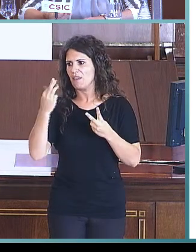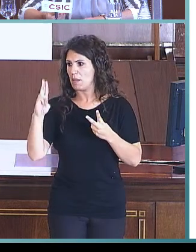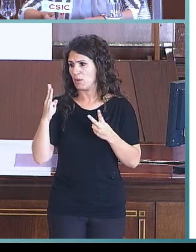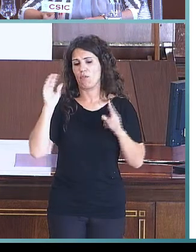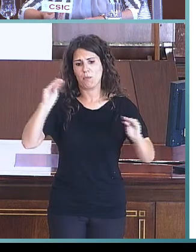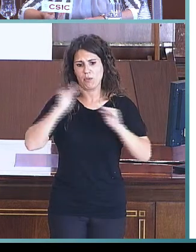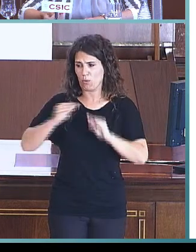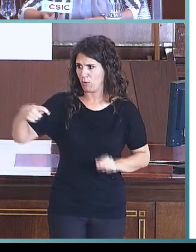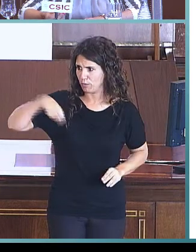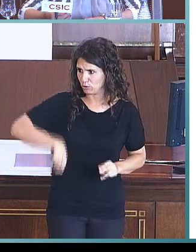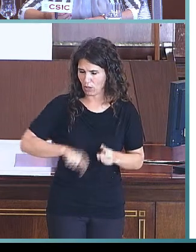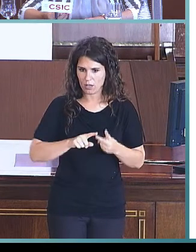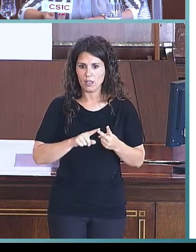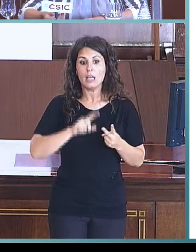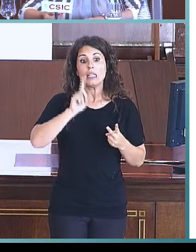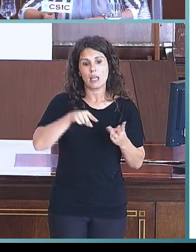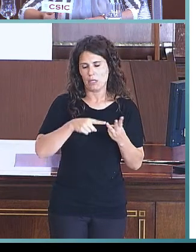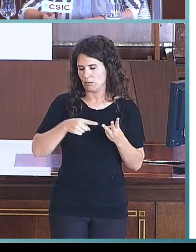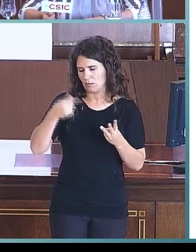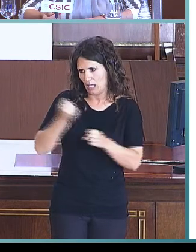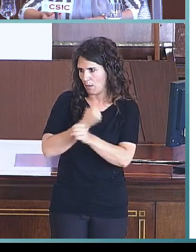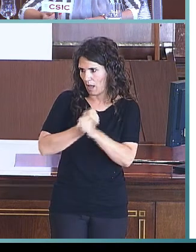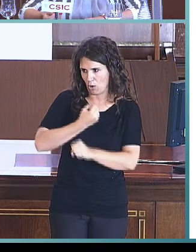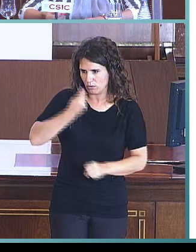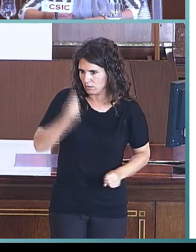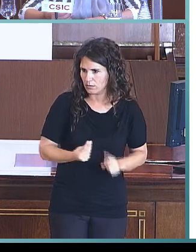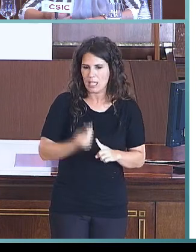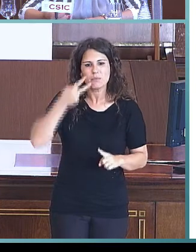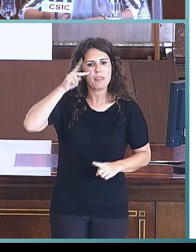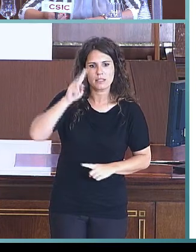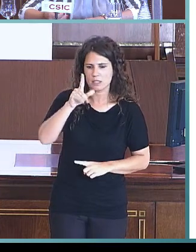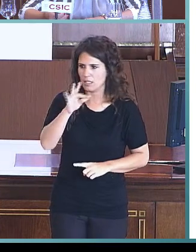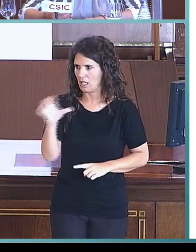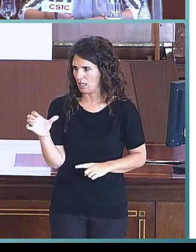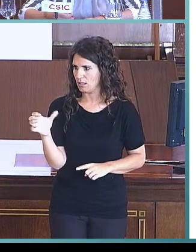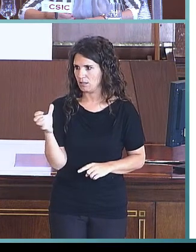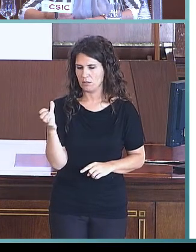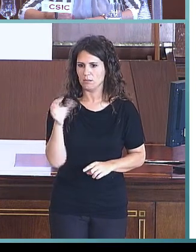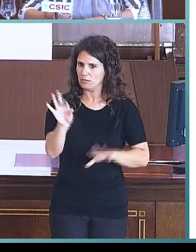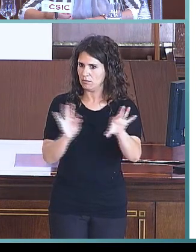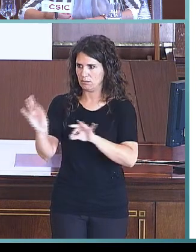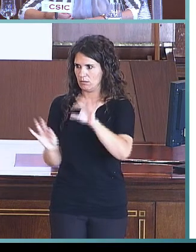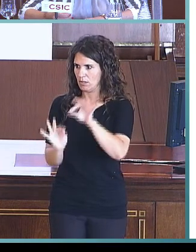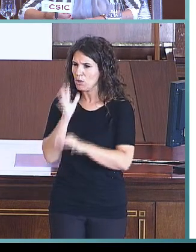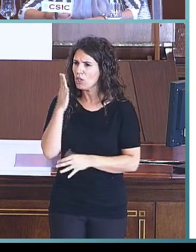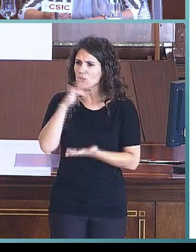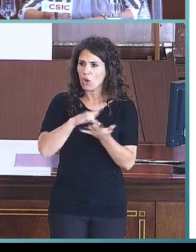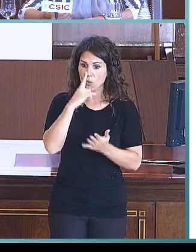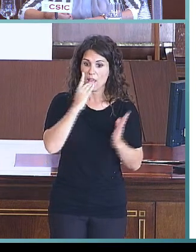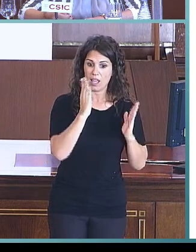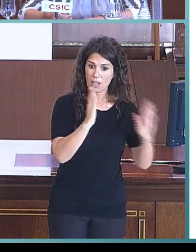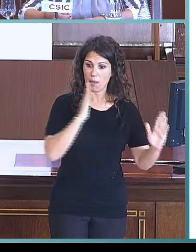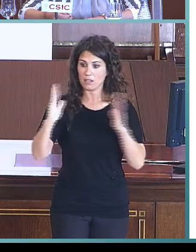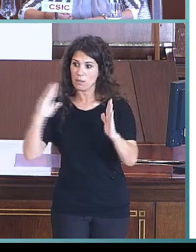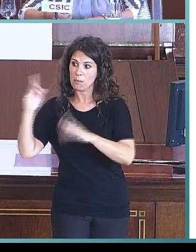Y la inestimable labor de los especialistas de lengua de signos, en los que hay un especialista en cada etapa.